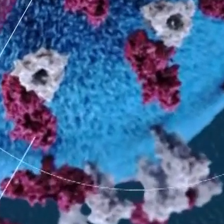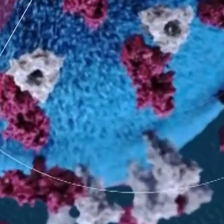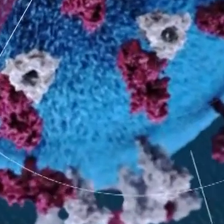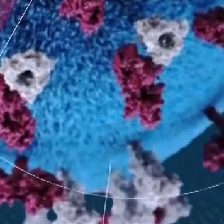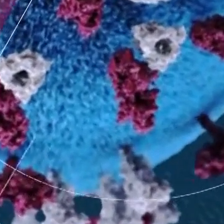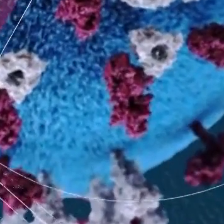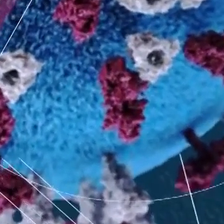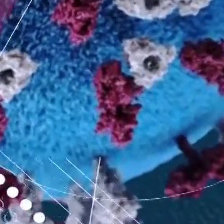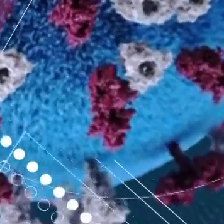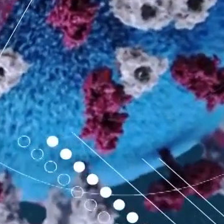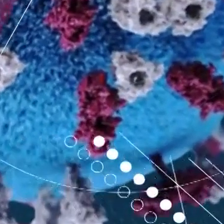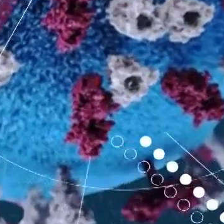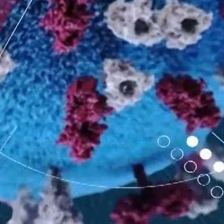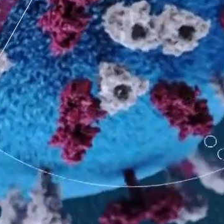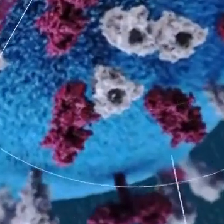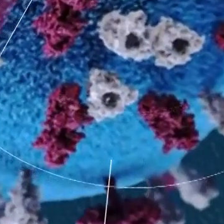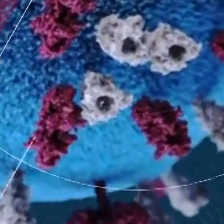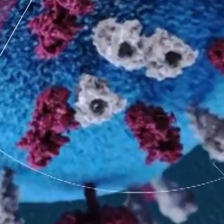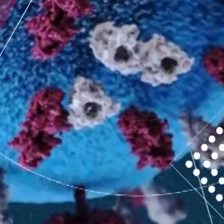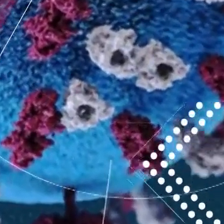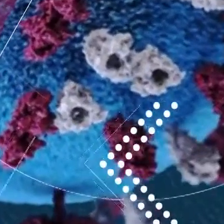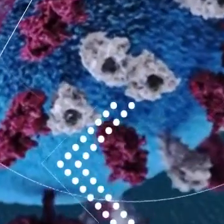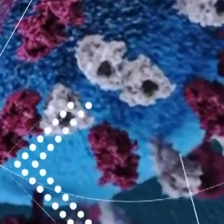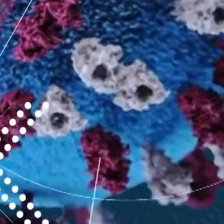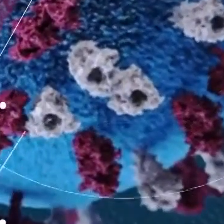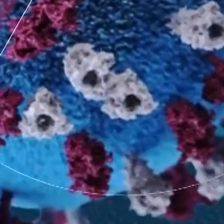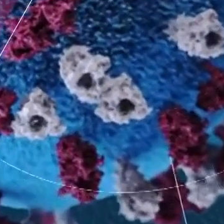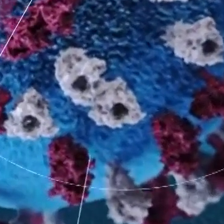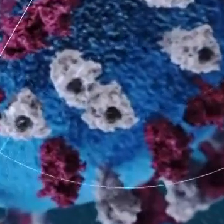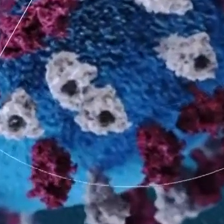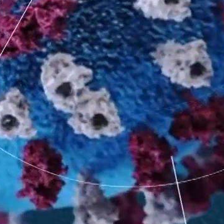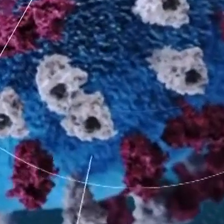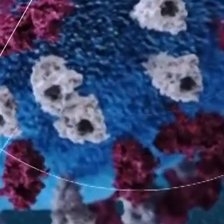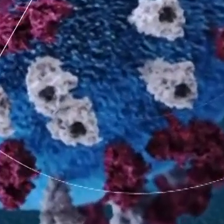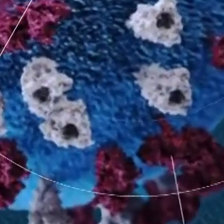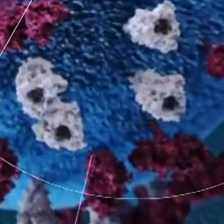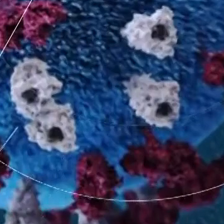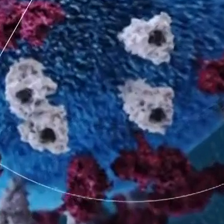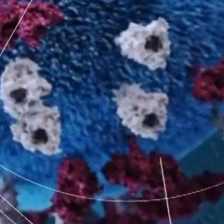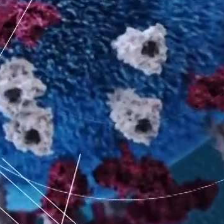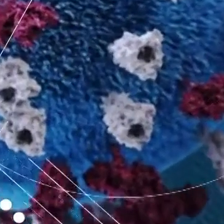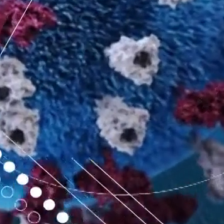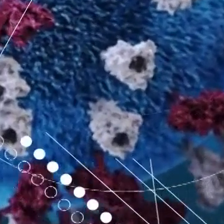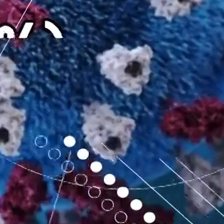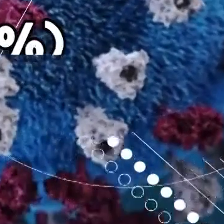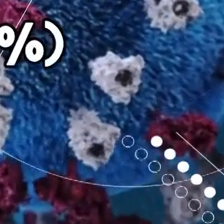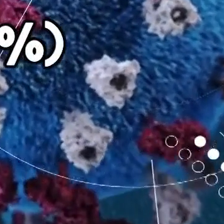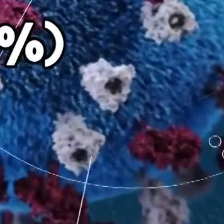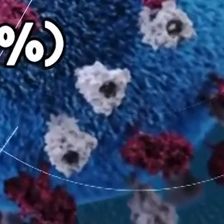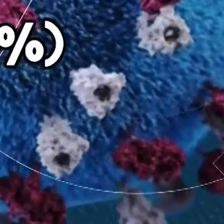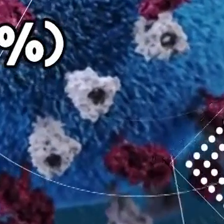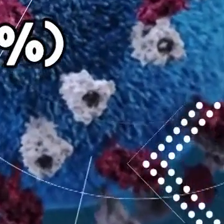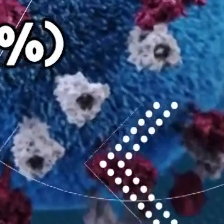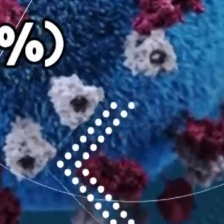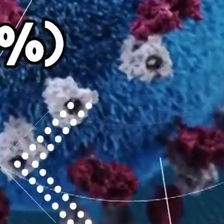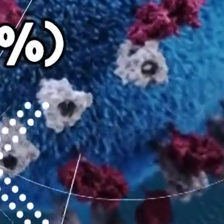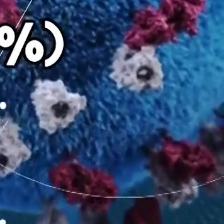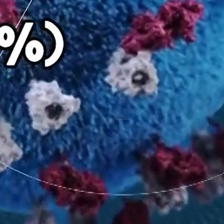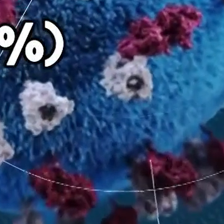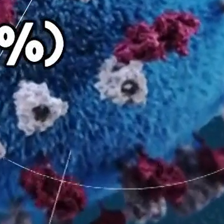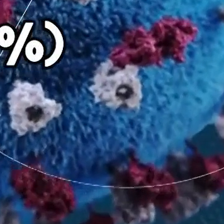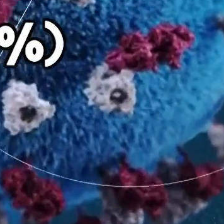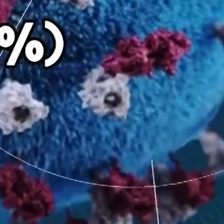ustedes pueden observar que los datos a este 26 de junio son que hay 152 nuevos casos. Los nuevos